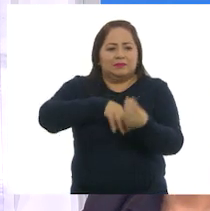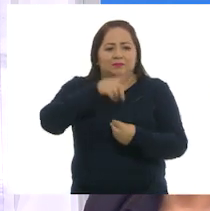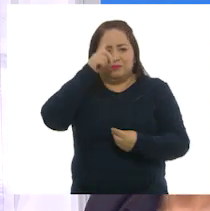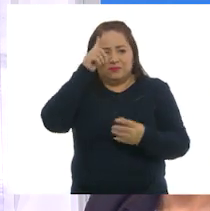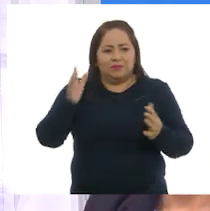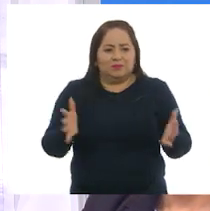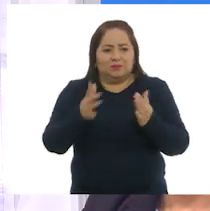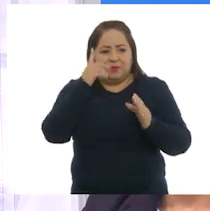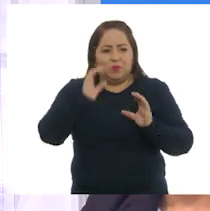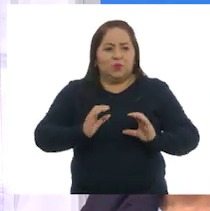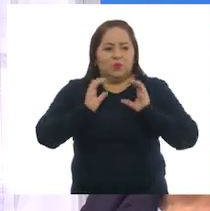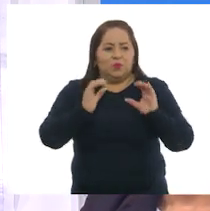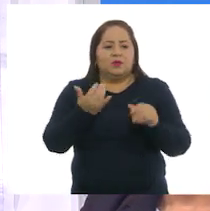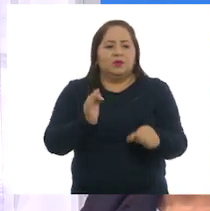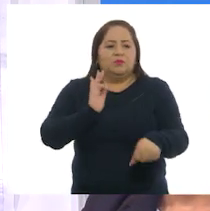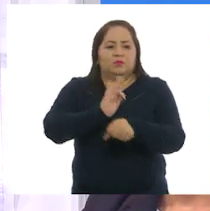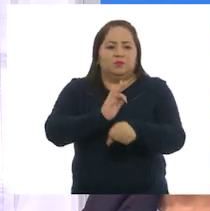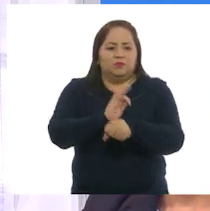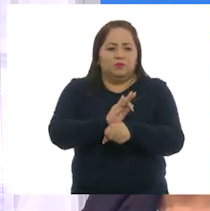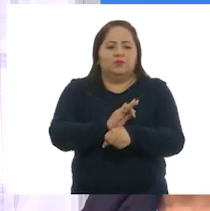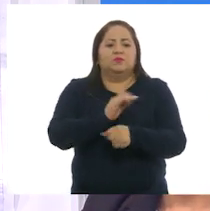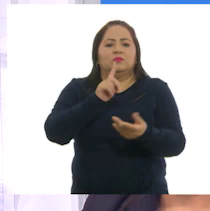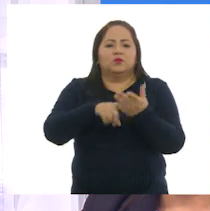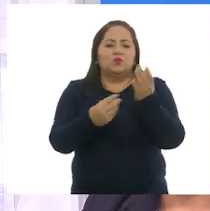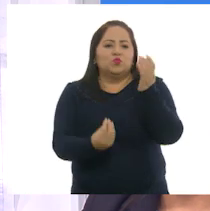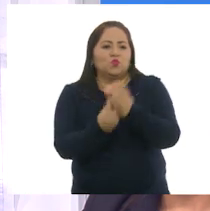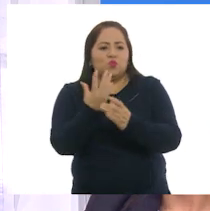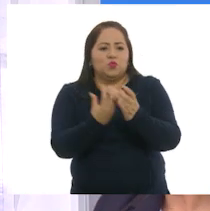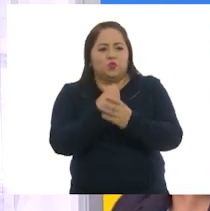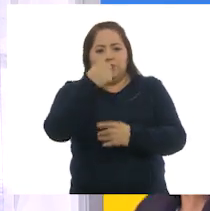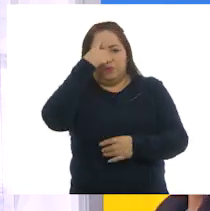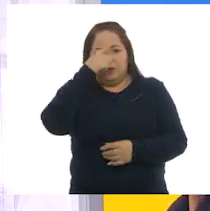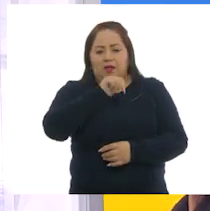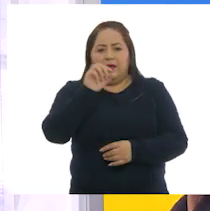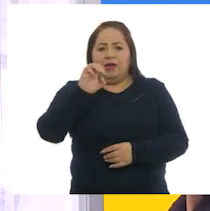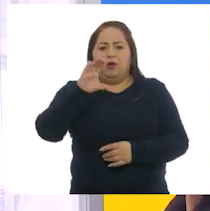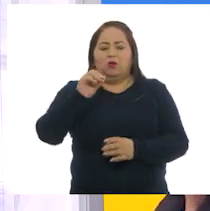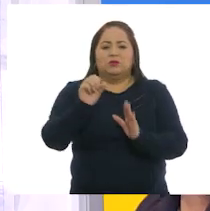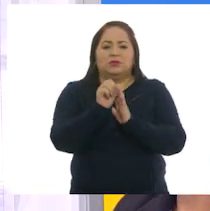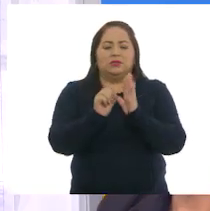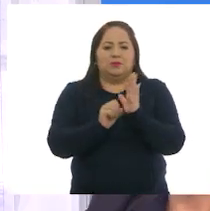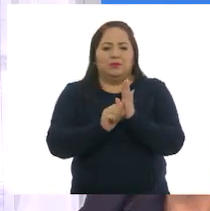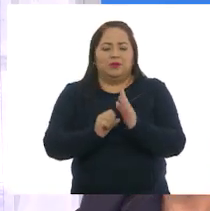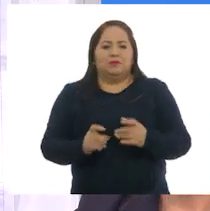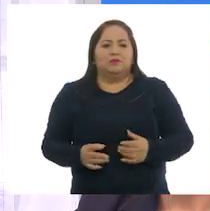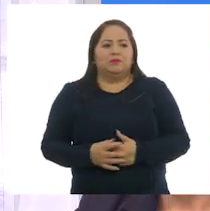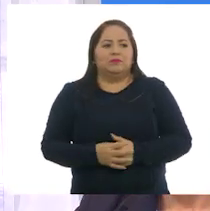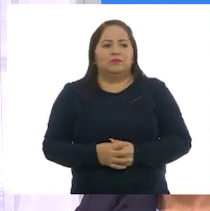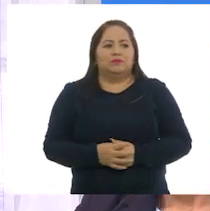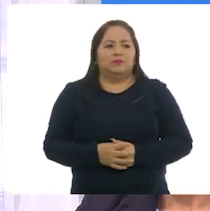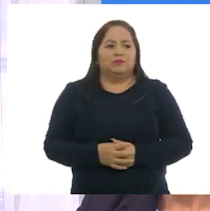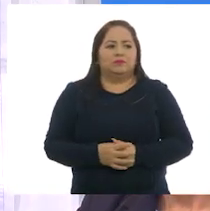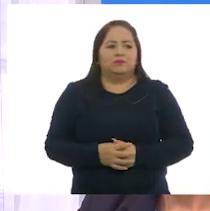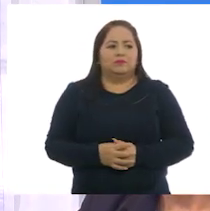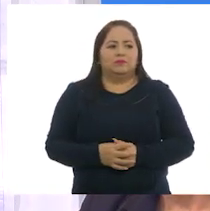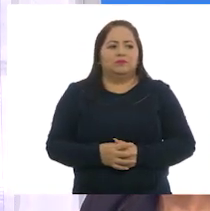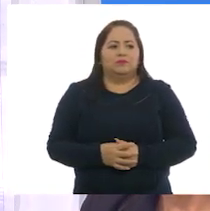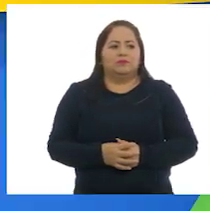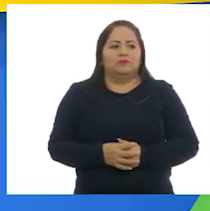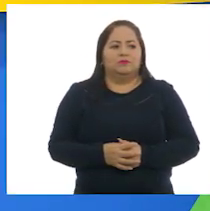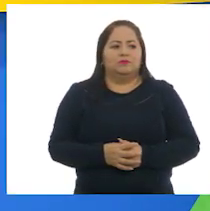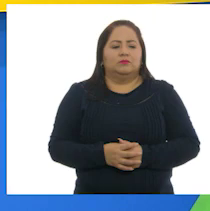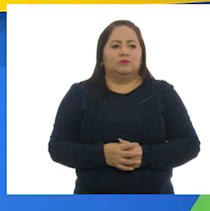impulsan la conservación, protección y restauración de los ecosistemas. Ah,